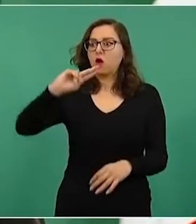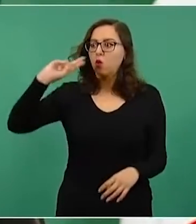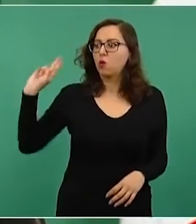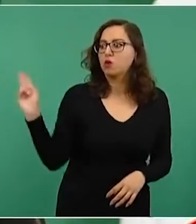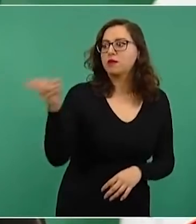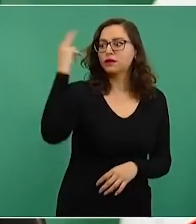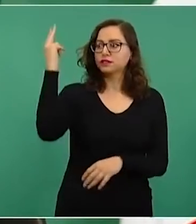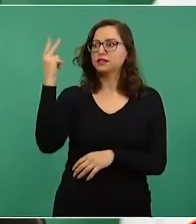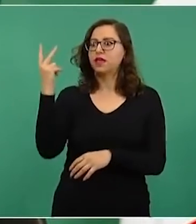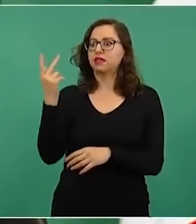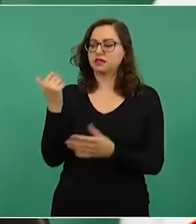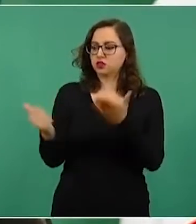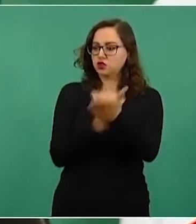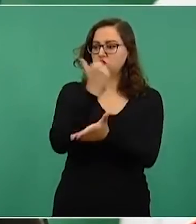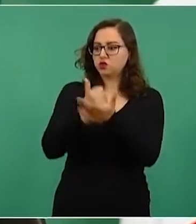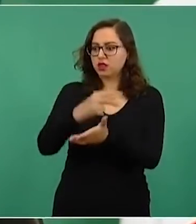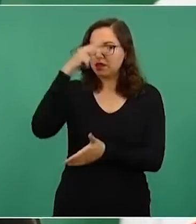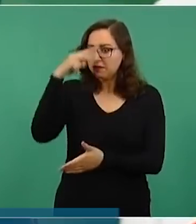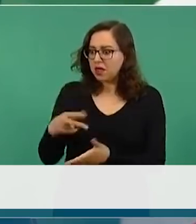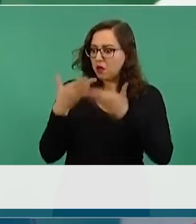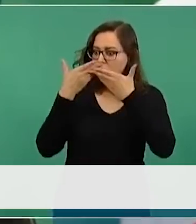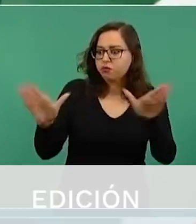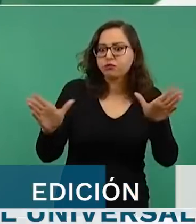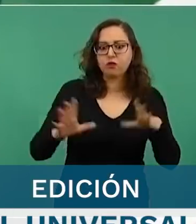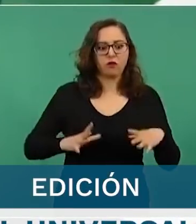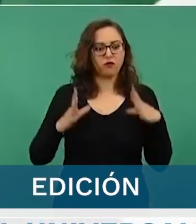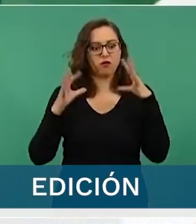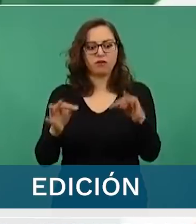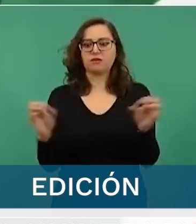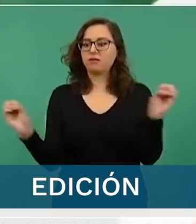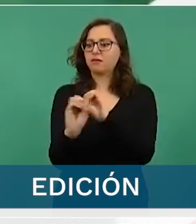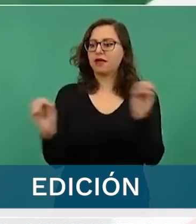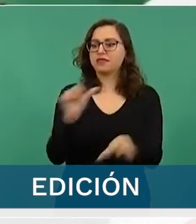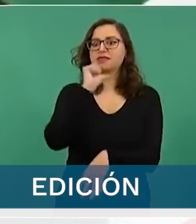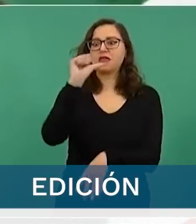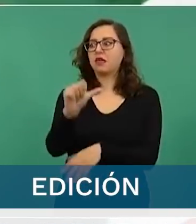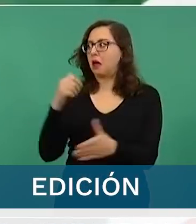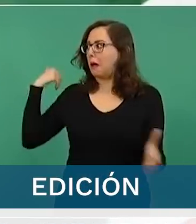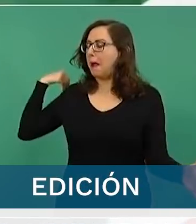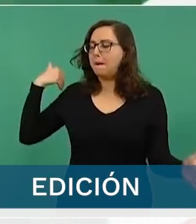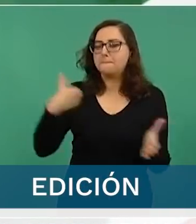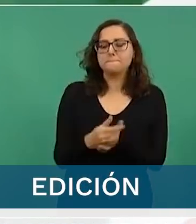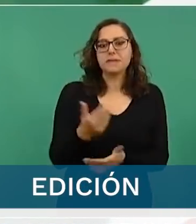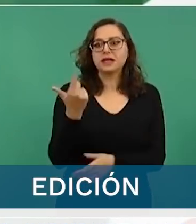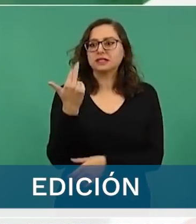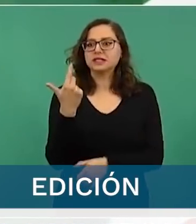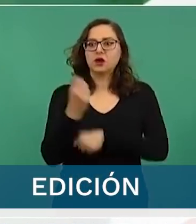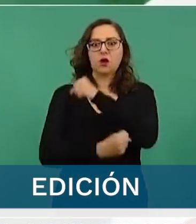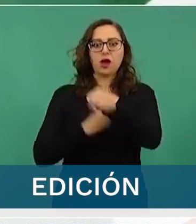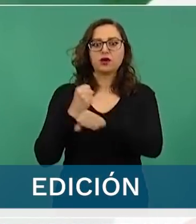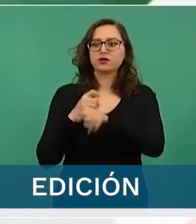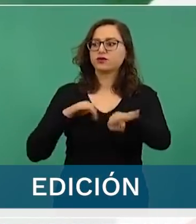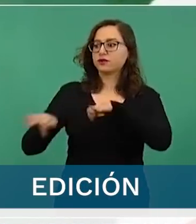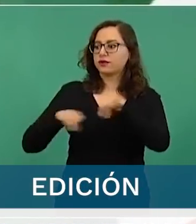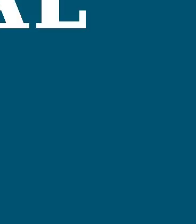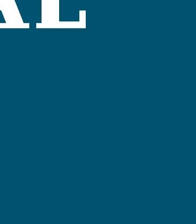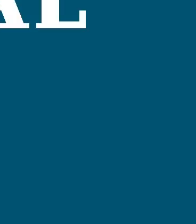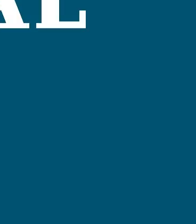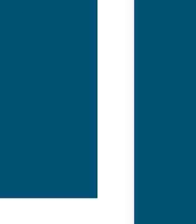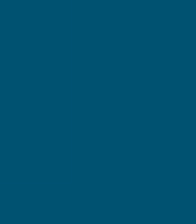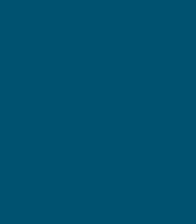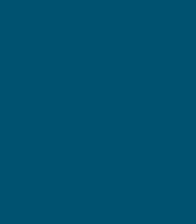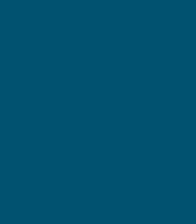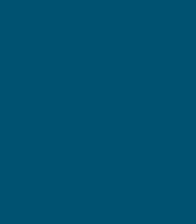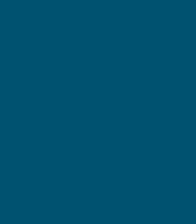pública, 25 años, hasta que creamos la Universidad de la Ciudad de México.